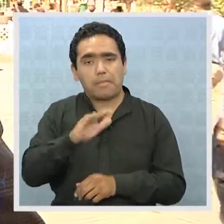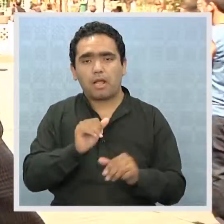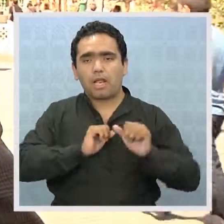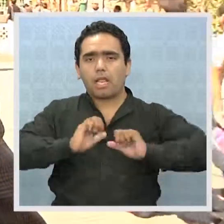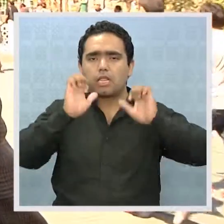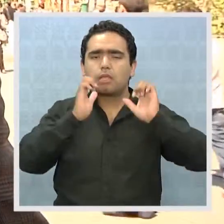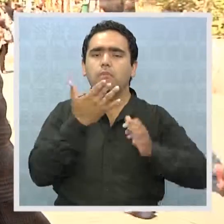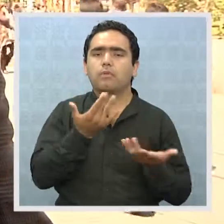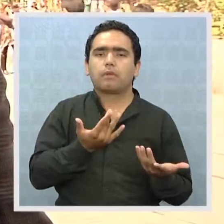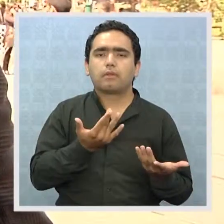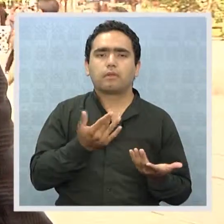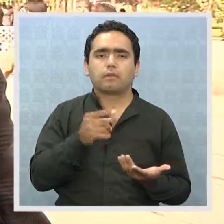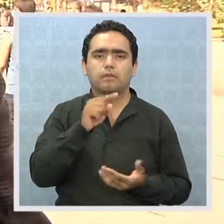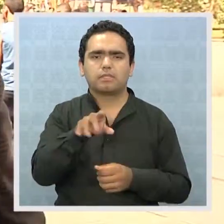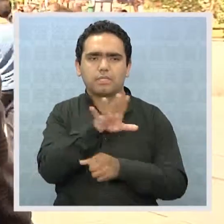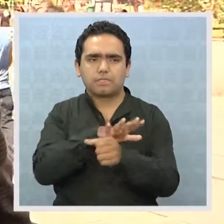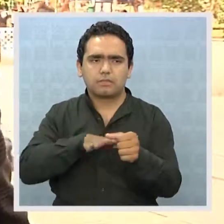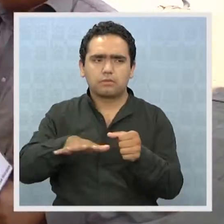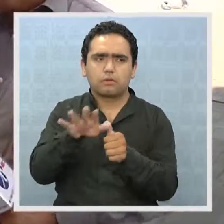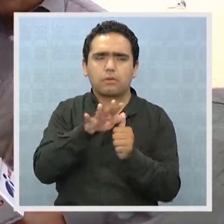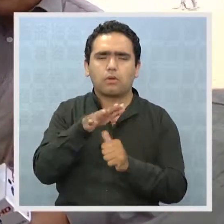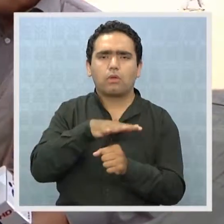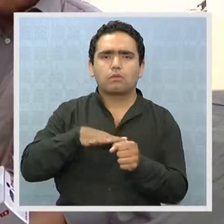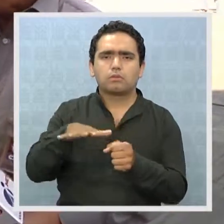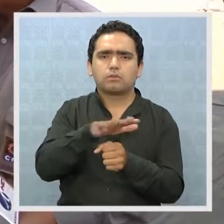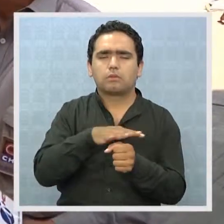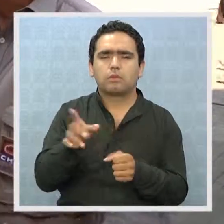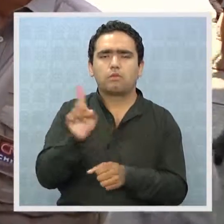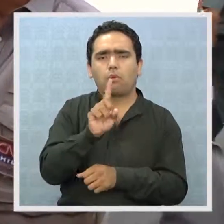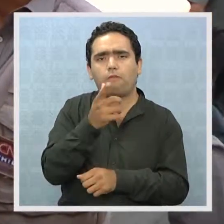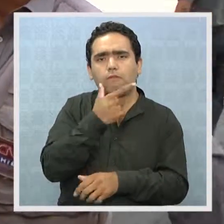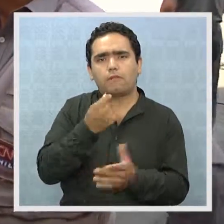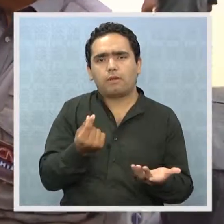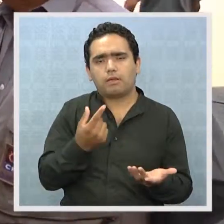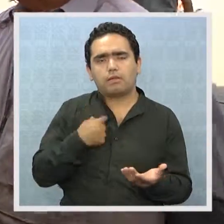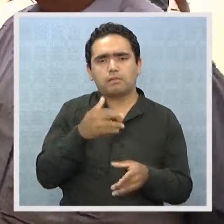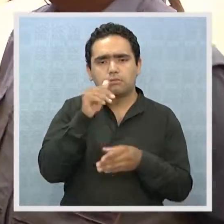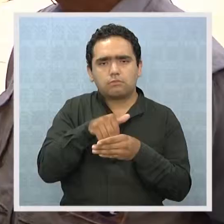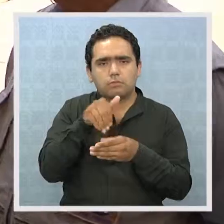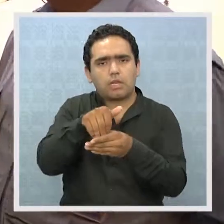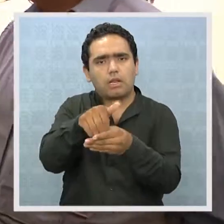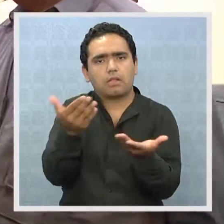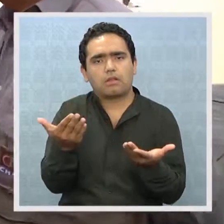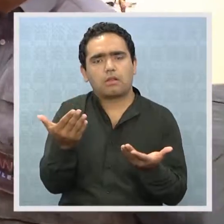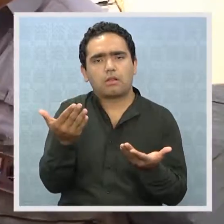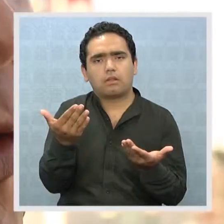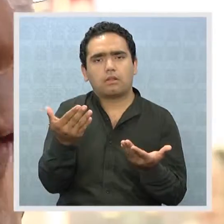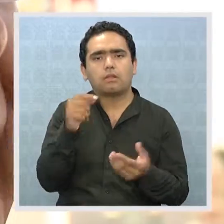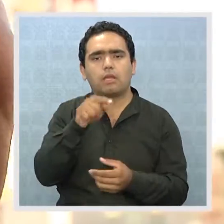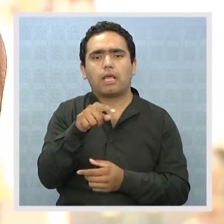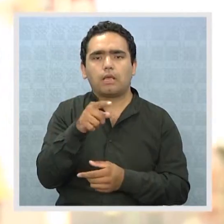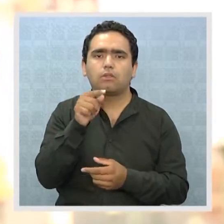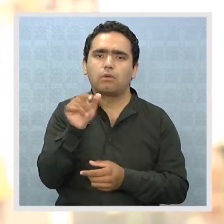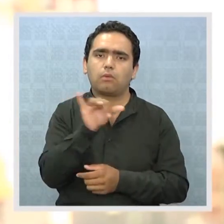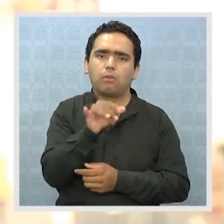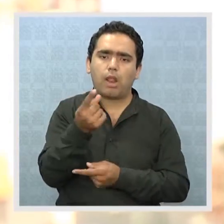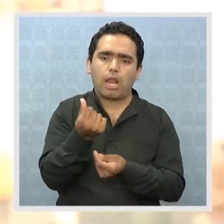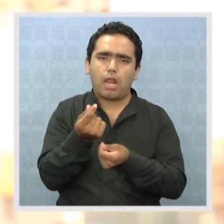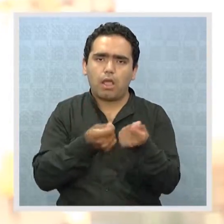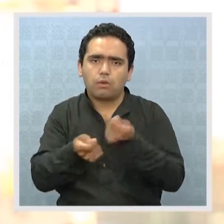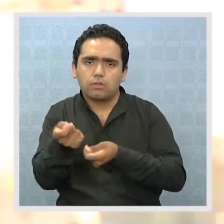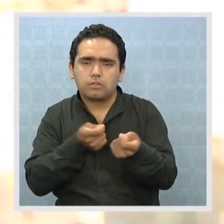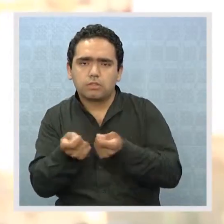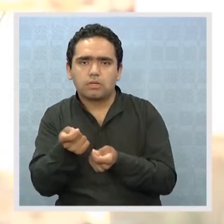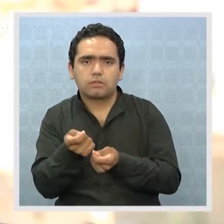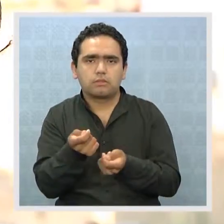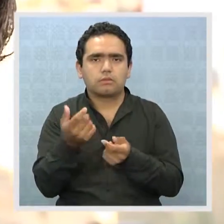está mal conceptuada precisamente porque se dan estas situaciones, que no es un acarreo simple, no es un acarreo electoral simple. Esto es